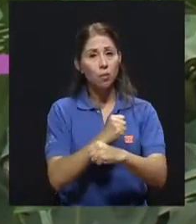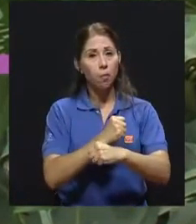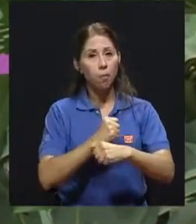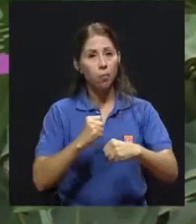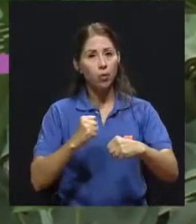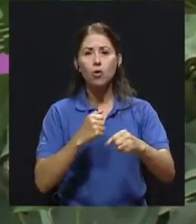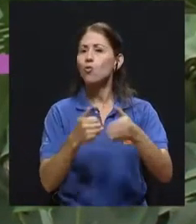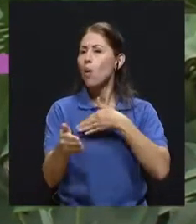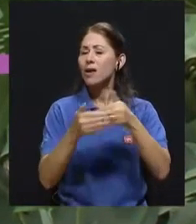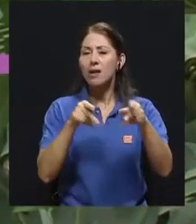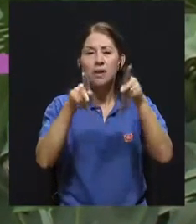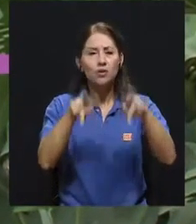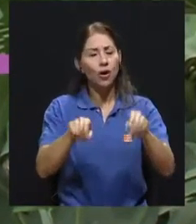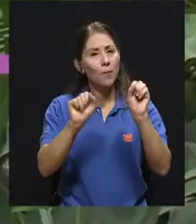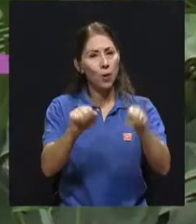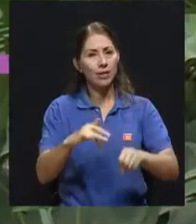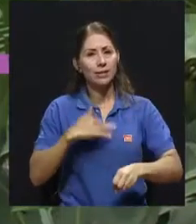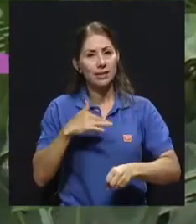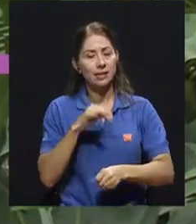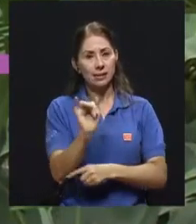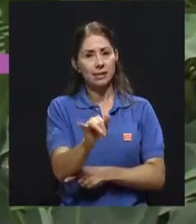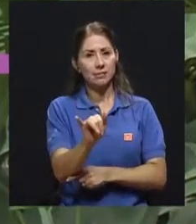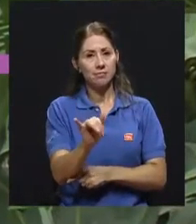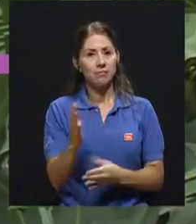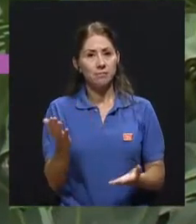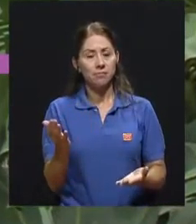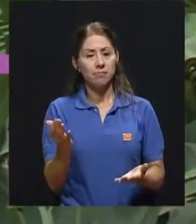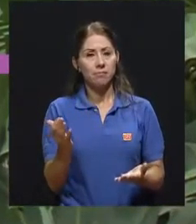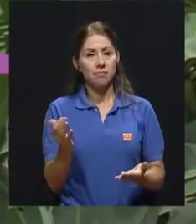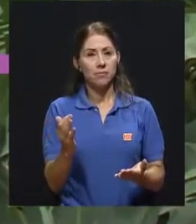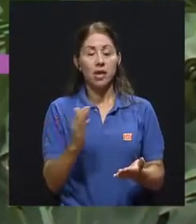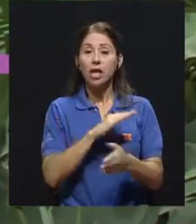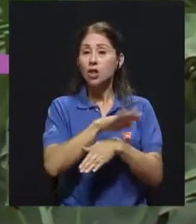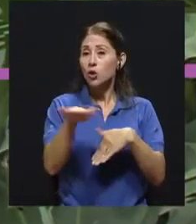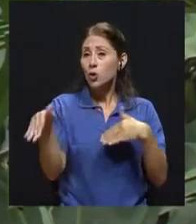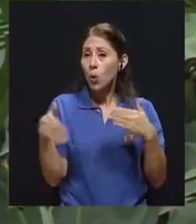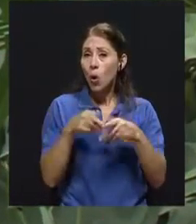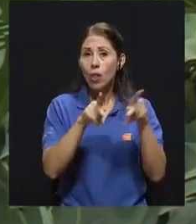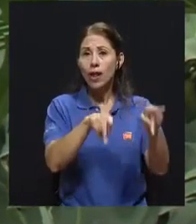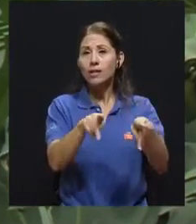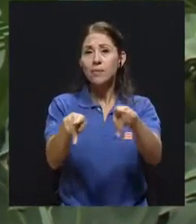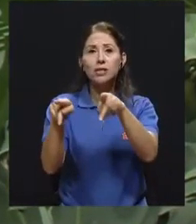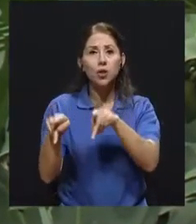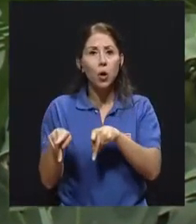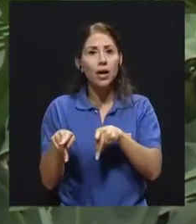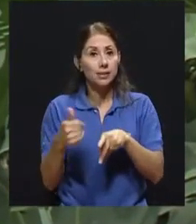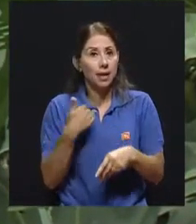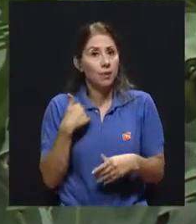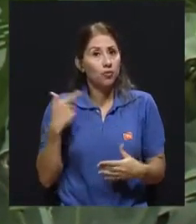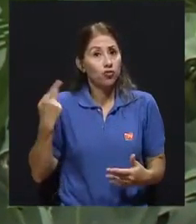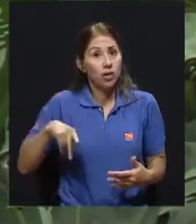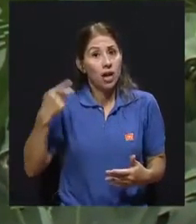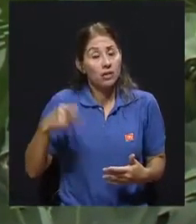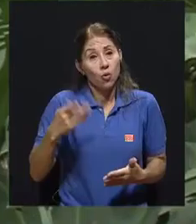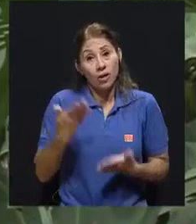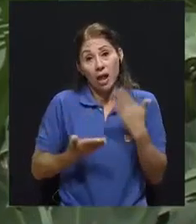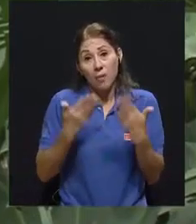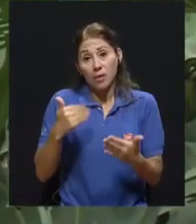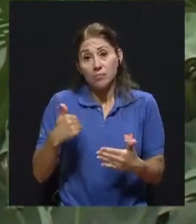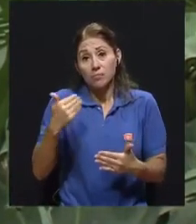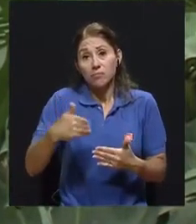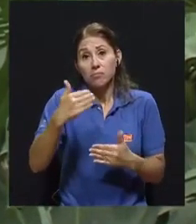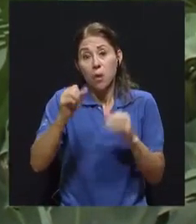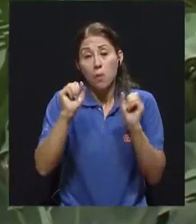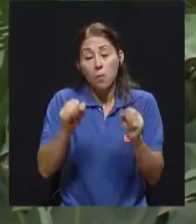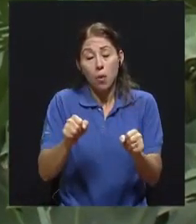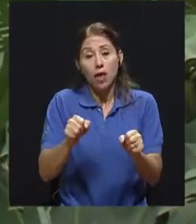temprano, podemos caer en esa condición. Y todas las personas, de una u otra forma, también estamos en riesgo de llegar a tener una condición